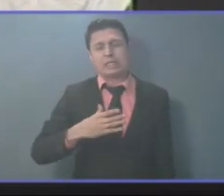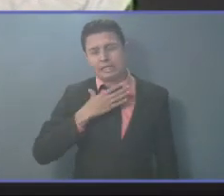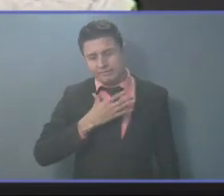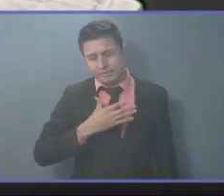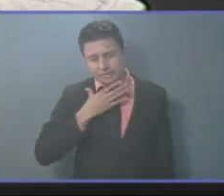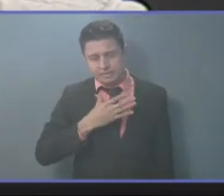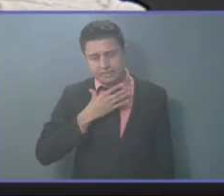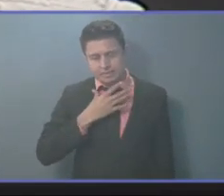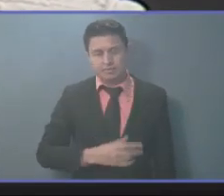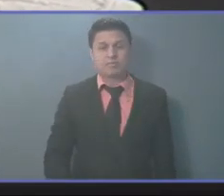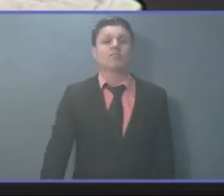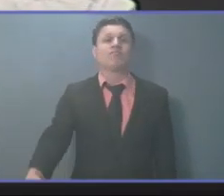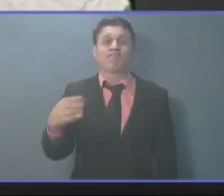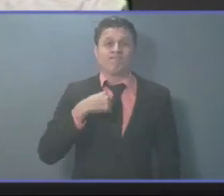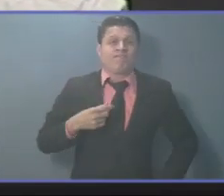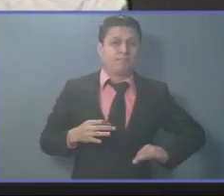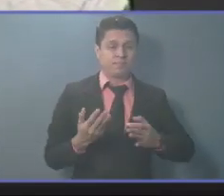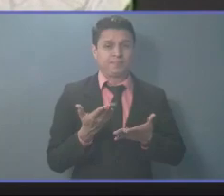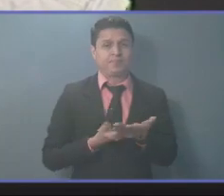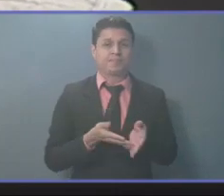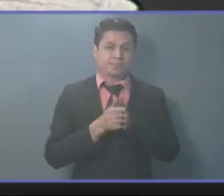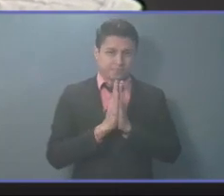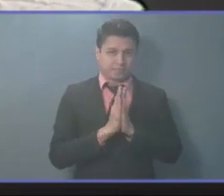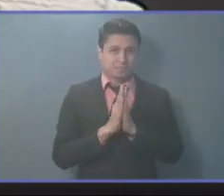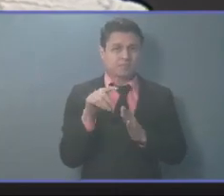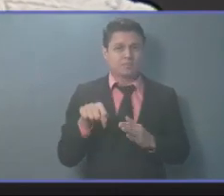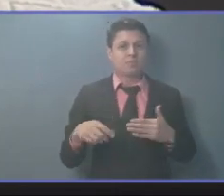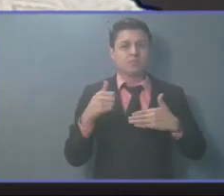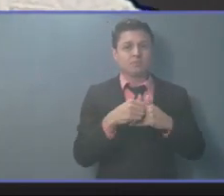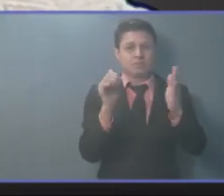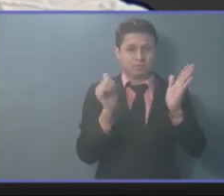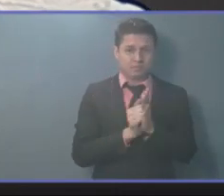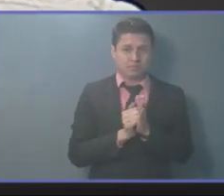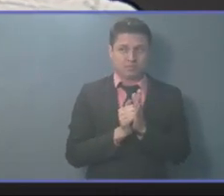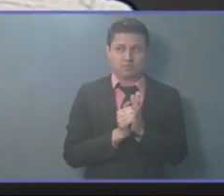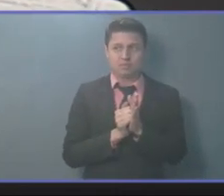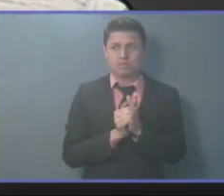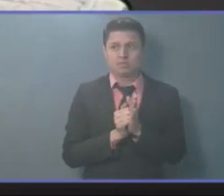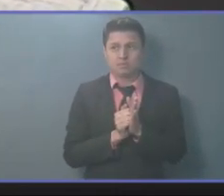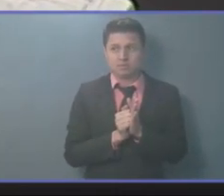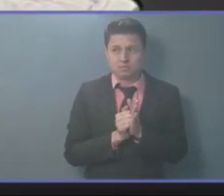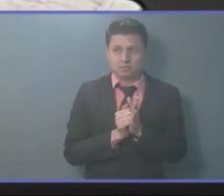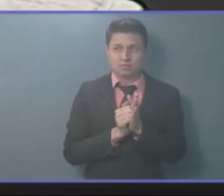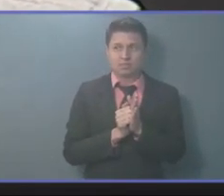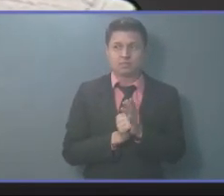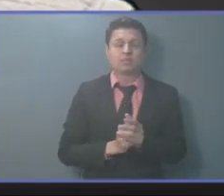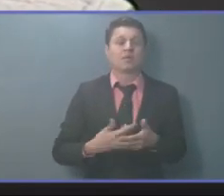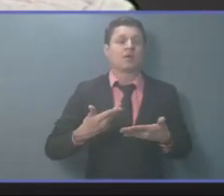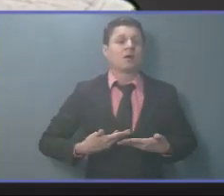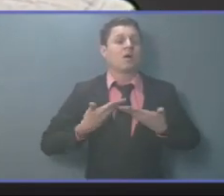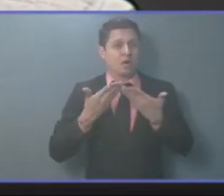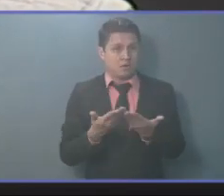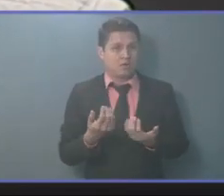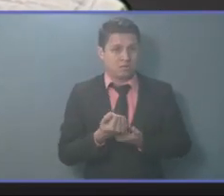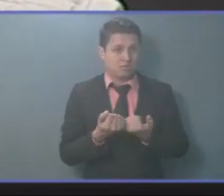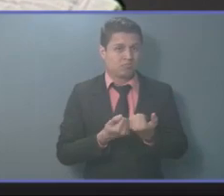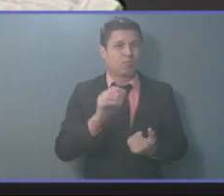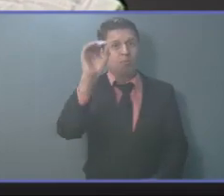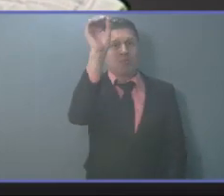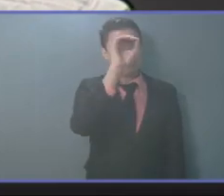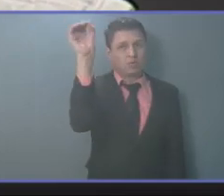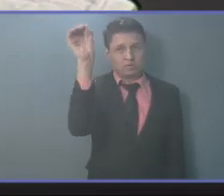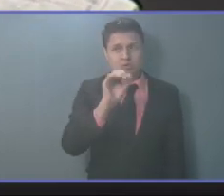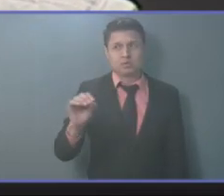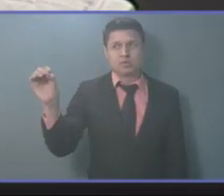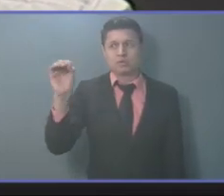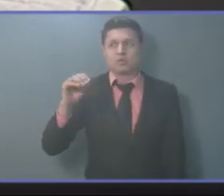Por eso yo pido a esta asamblea legislativa que en atención a la proporcionalidad